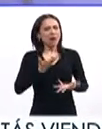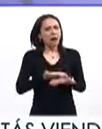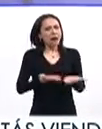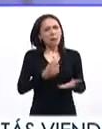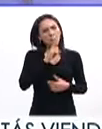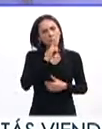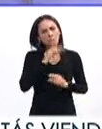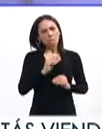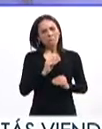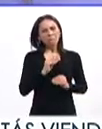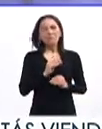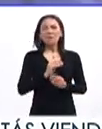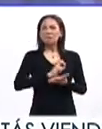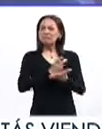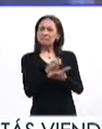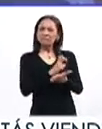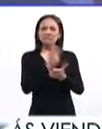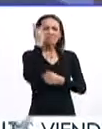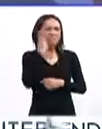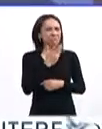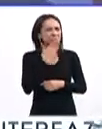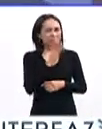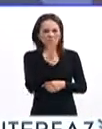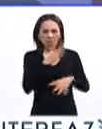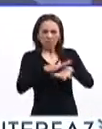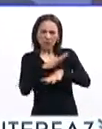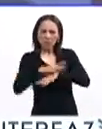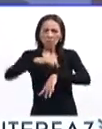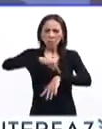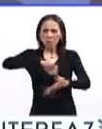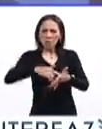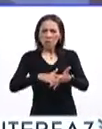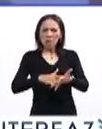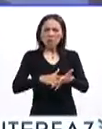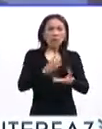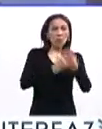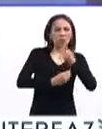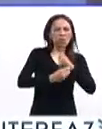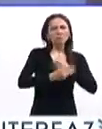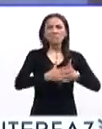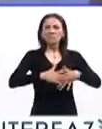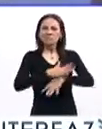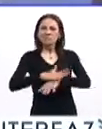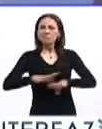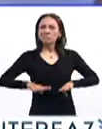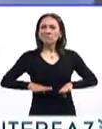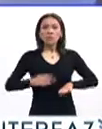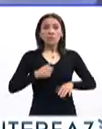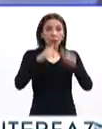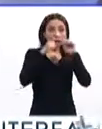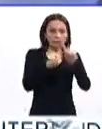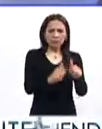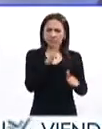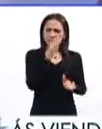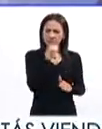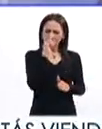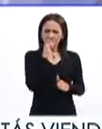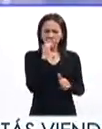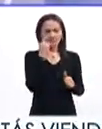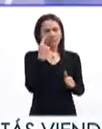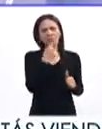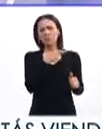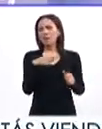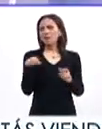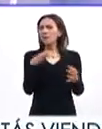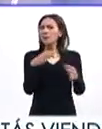sueño, tengo cambios en el apetito, no me puedo concentrar, y esto es todos los días, y ya persistió